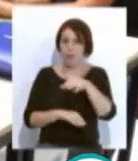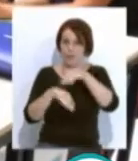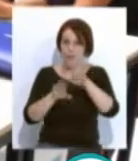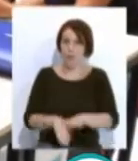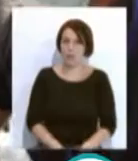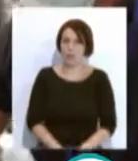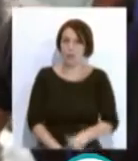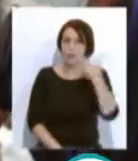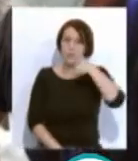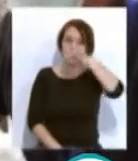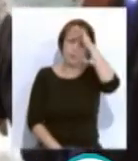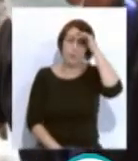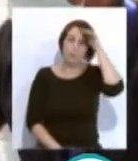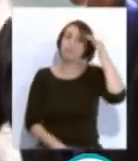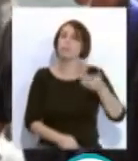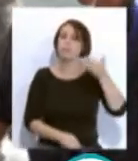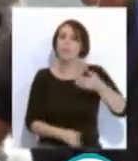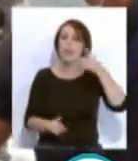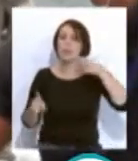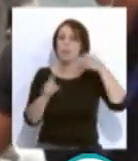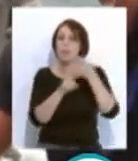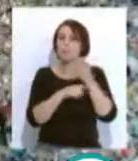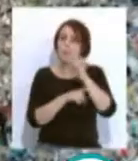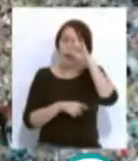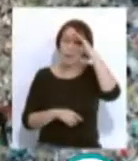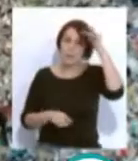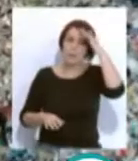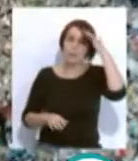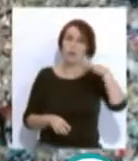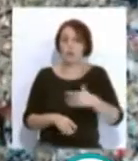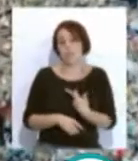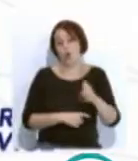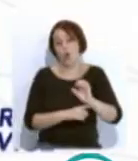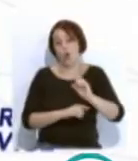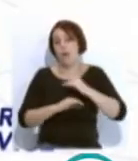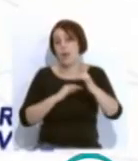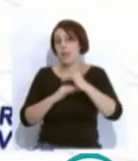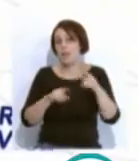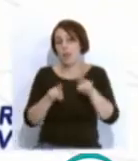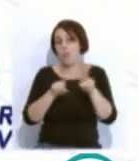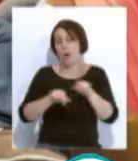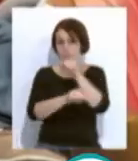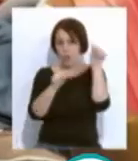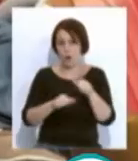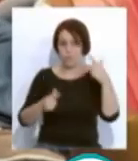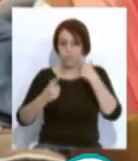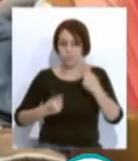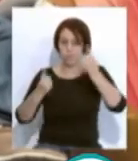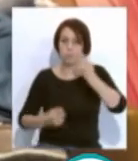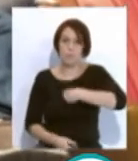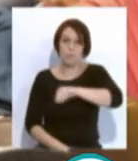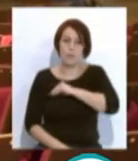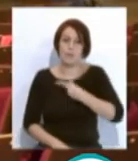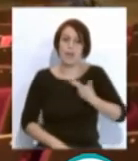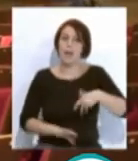Fin de semana intenso de retos y propuestas imaginativas con la ecología marina como marco de referencia. Por primera vez en España, Cádiz ha